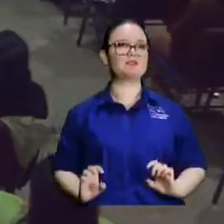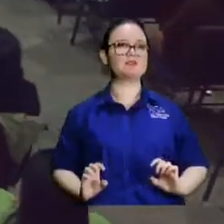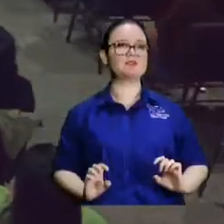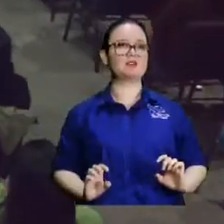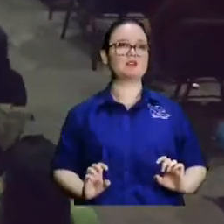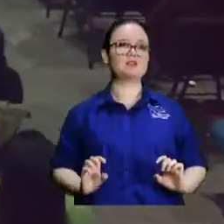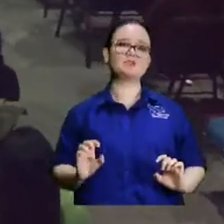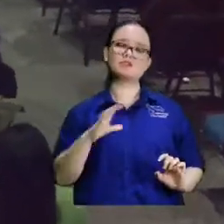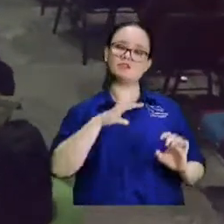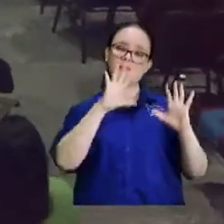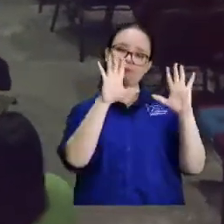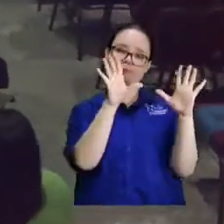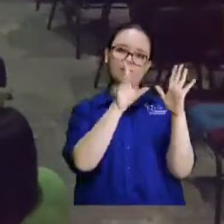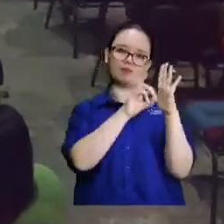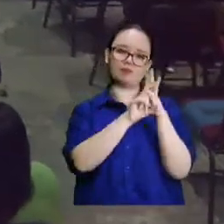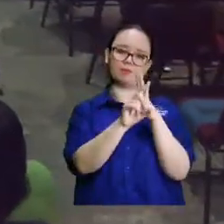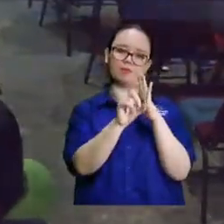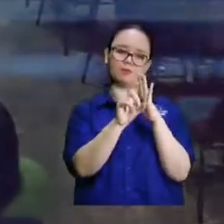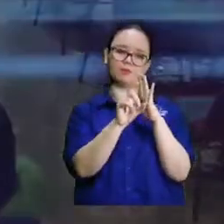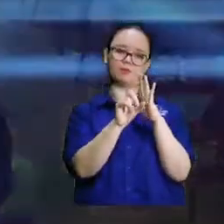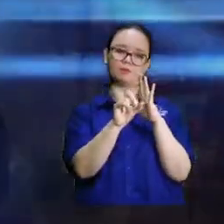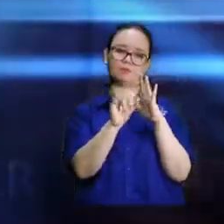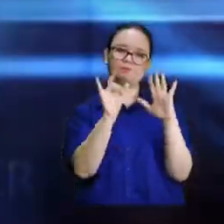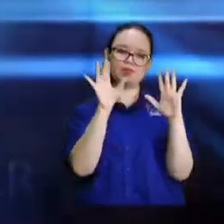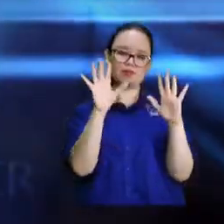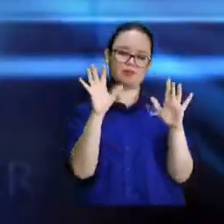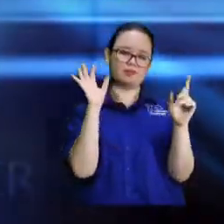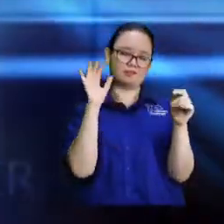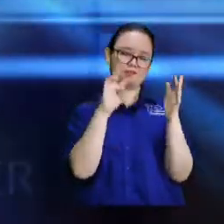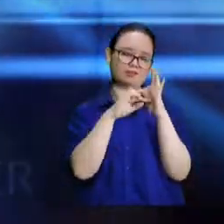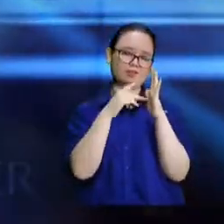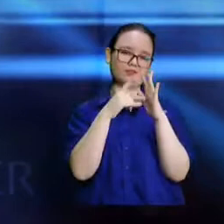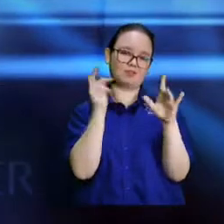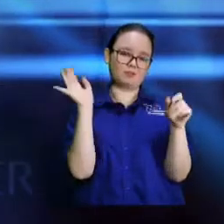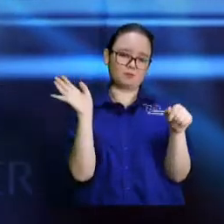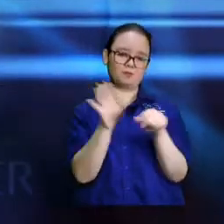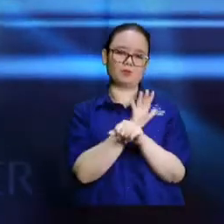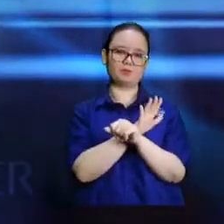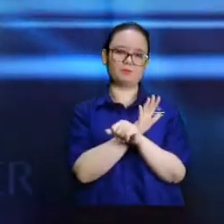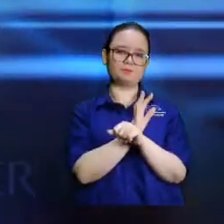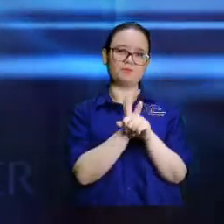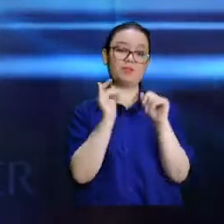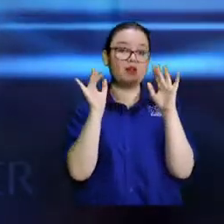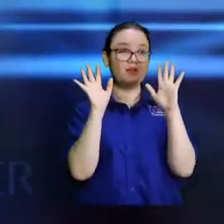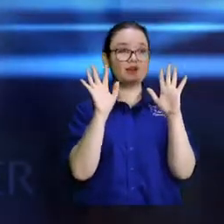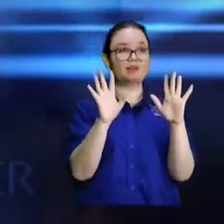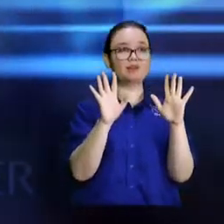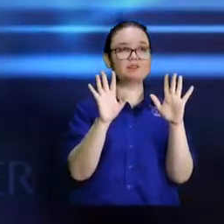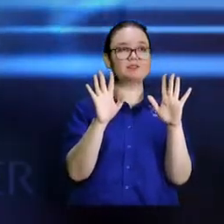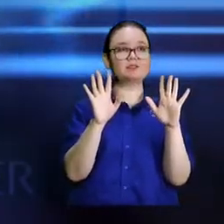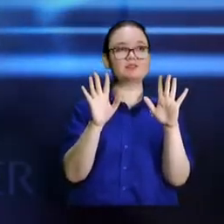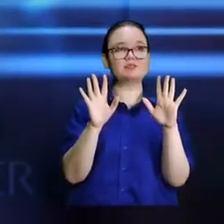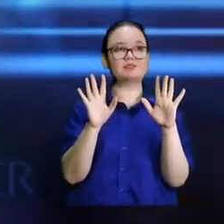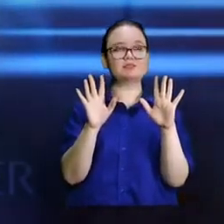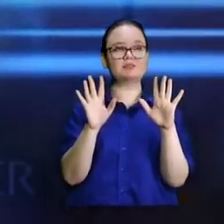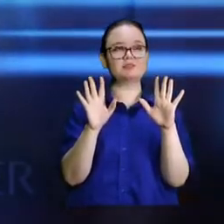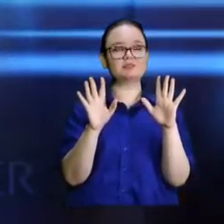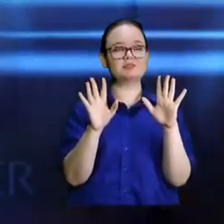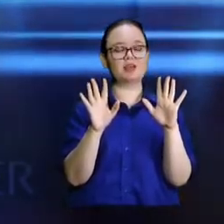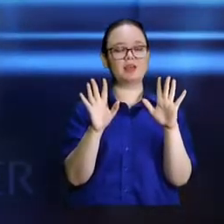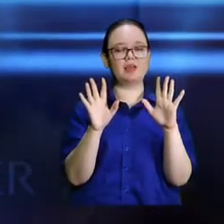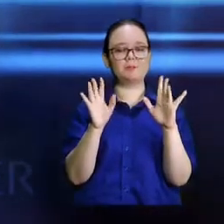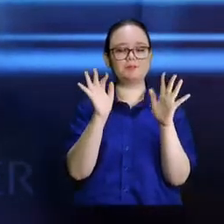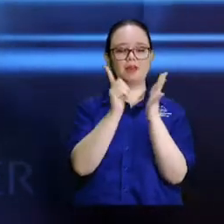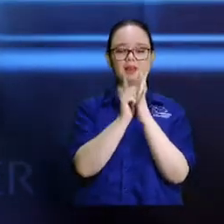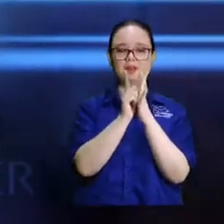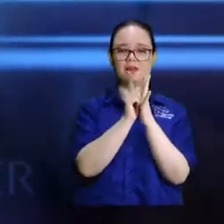tiene diez capítulos. Diez habla de totalidad, y Esdras habla del inicio y del retorno de la diáspora.